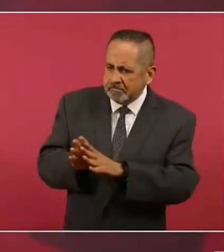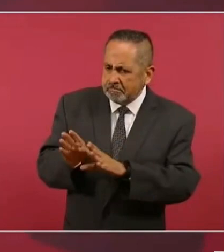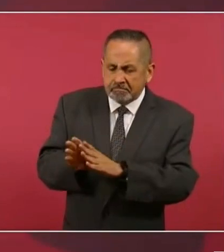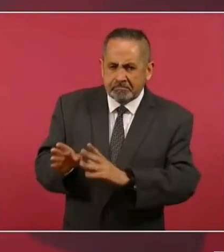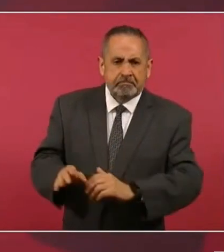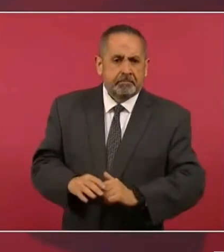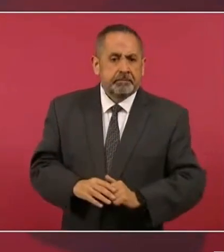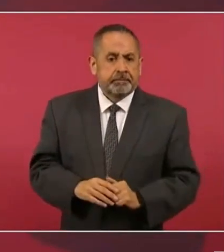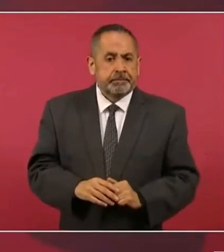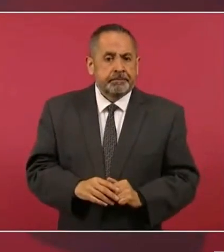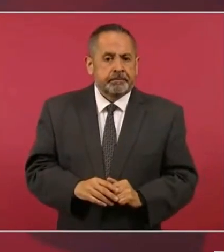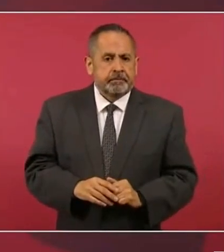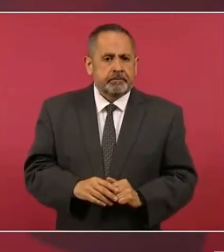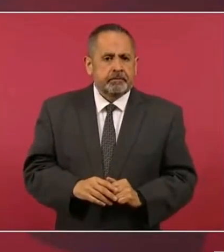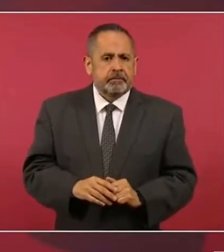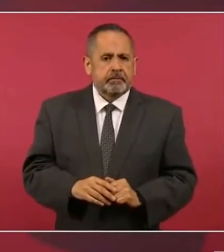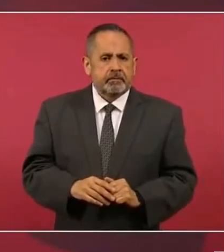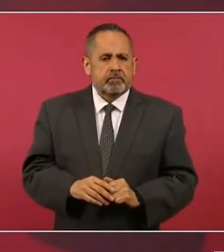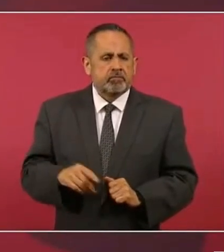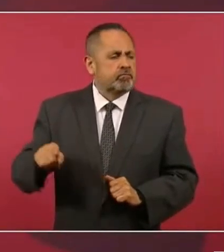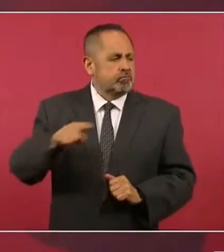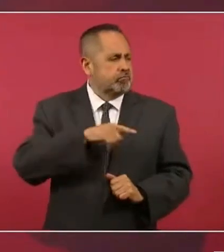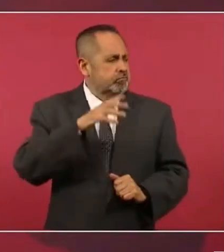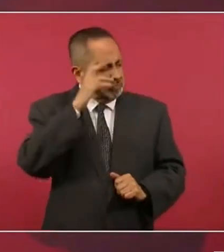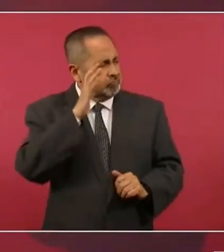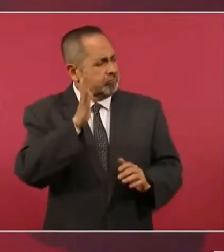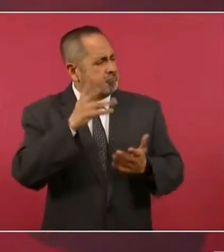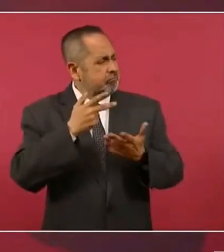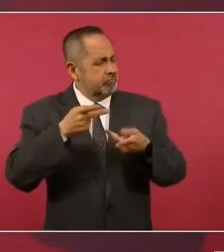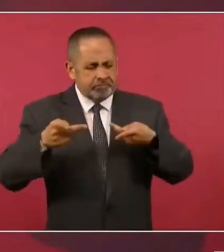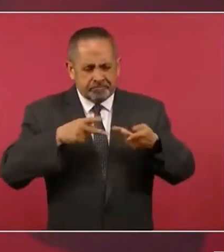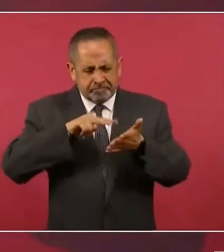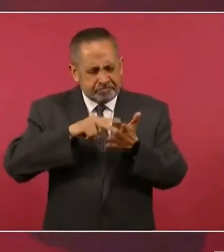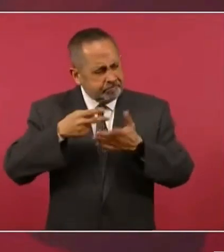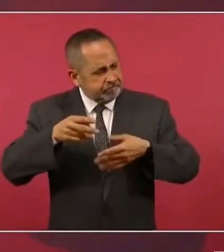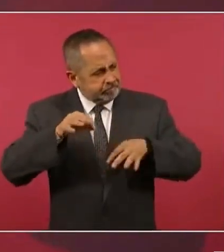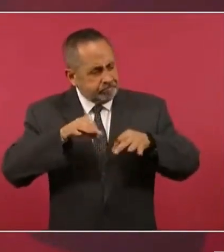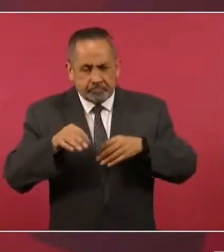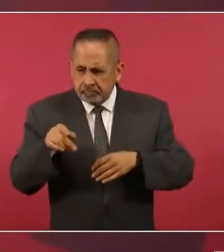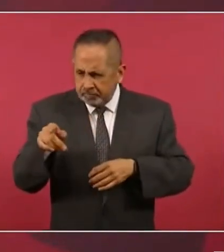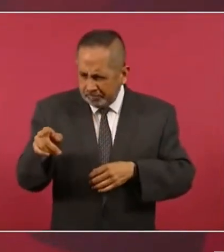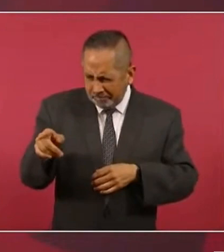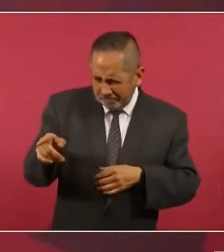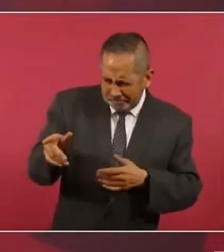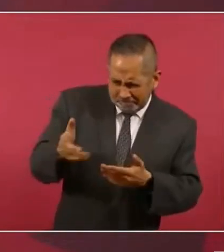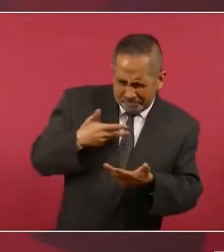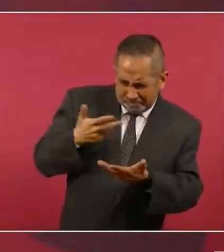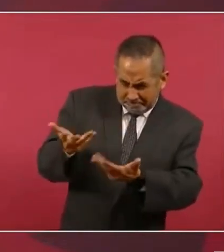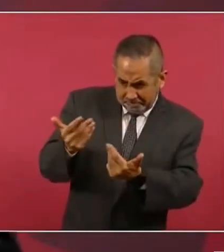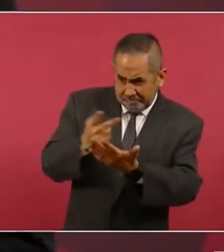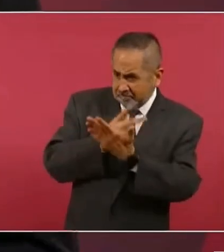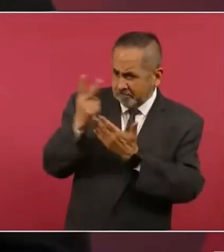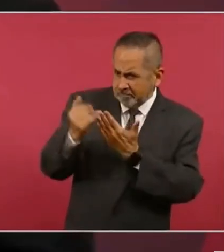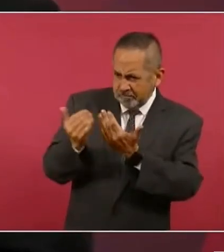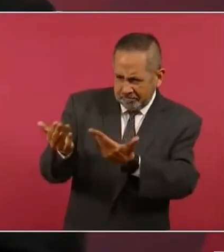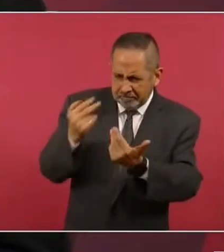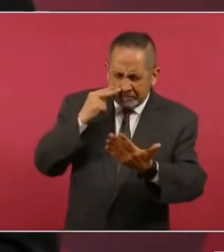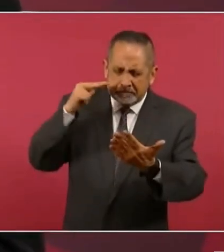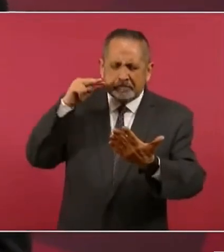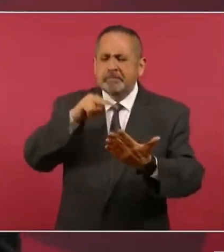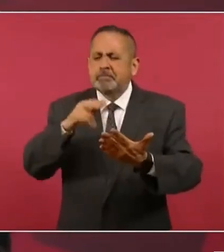este, o hicimos el proyecto, le digo, tiene por ahí este,